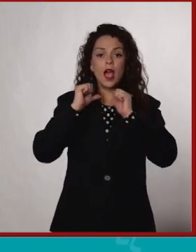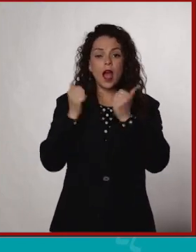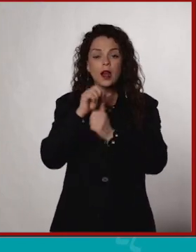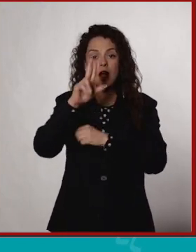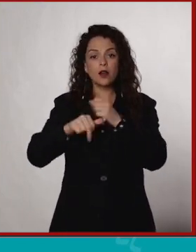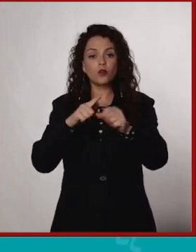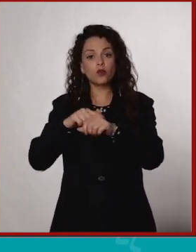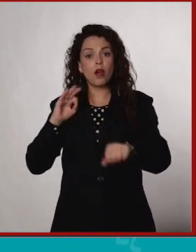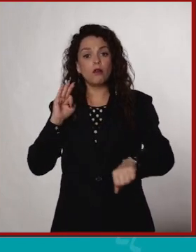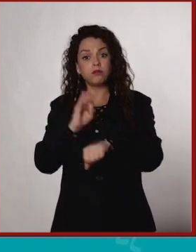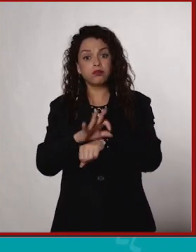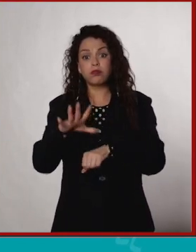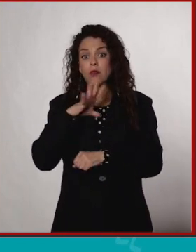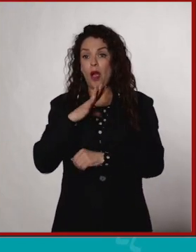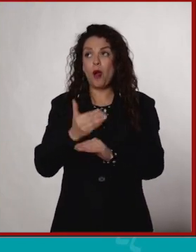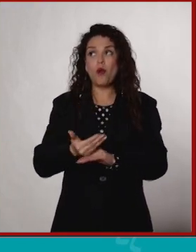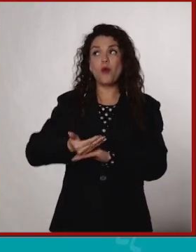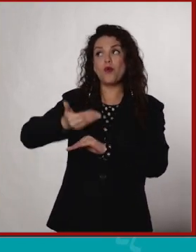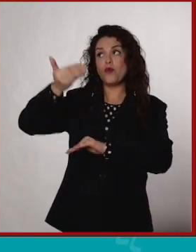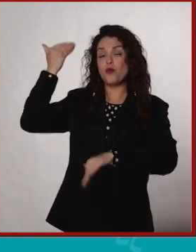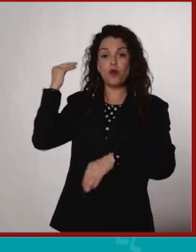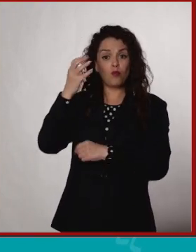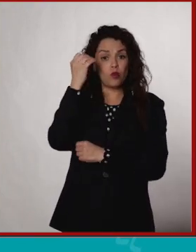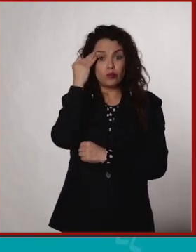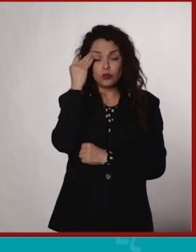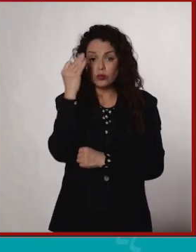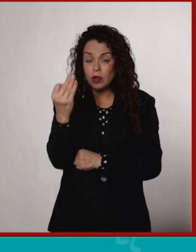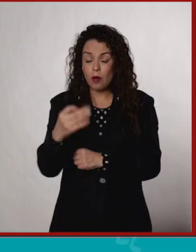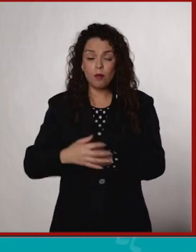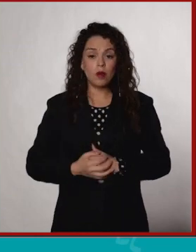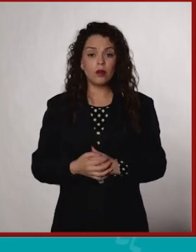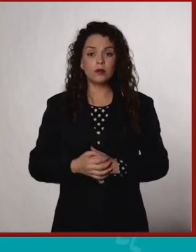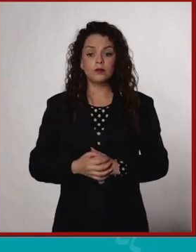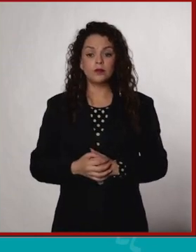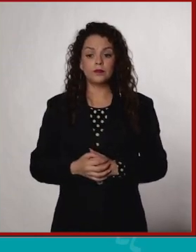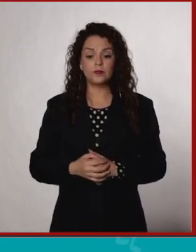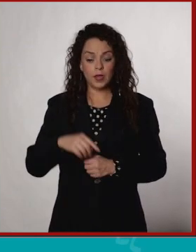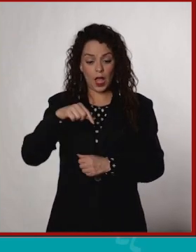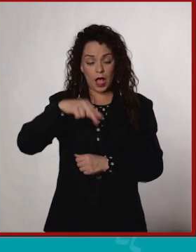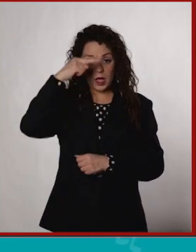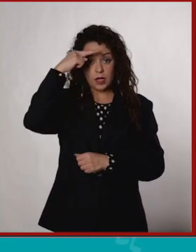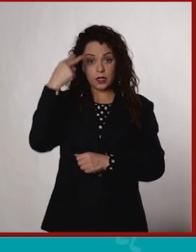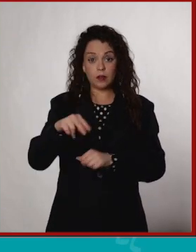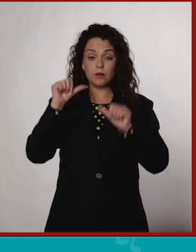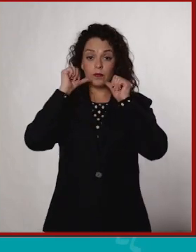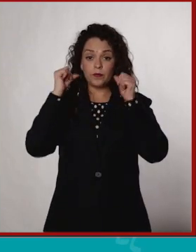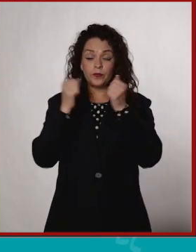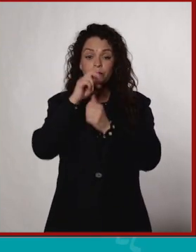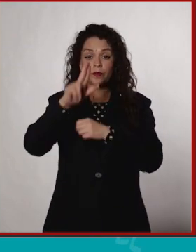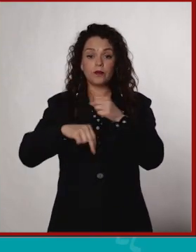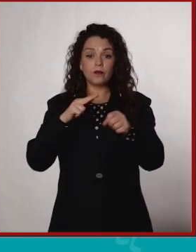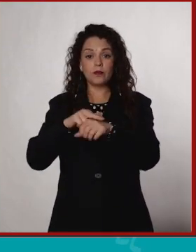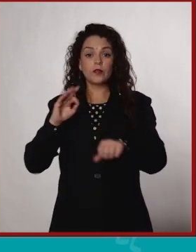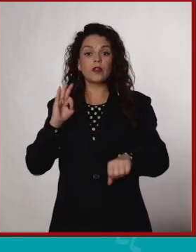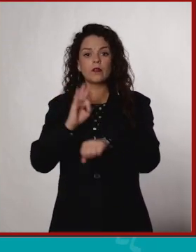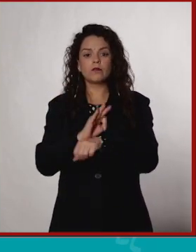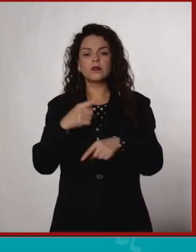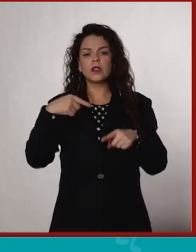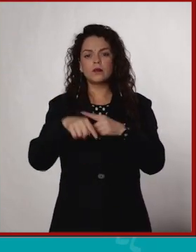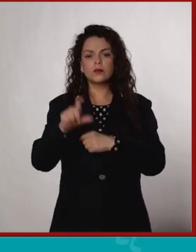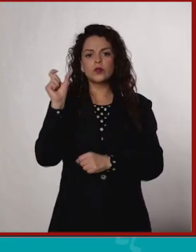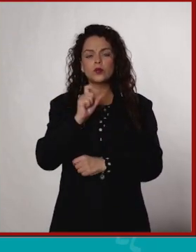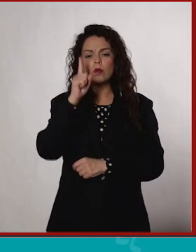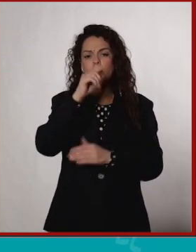naturales protegidas existen desde hace mucho tiempo. En nuestro país, las áreas naturales